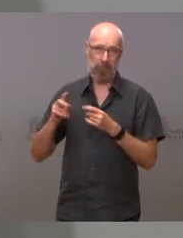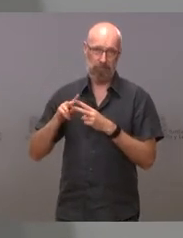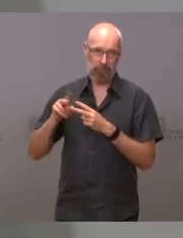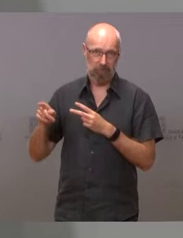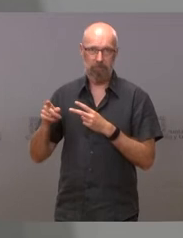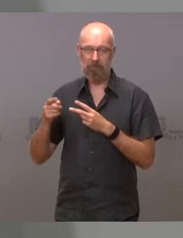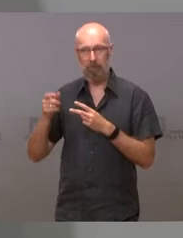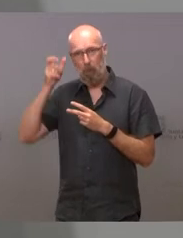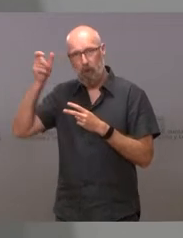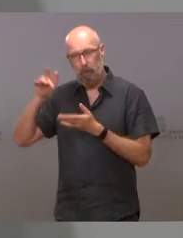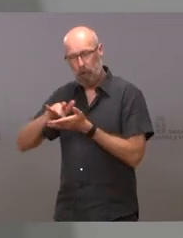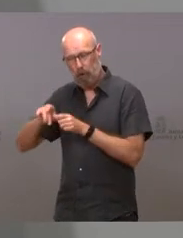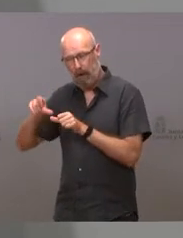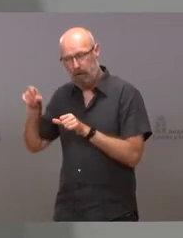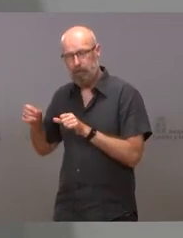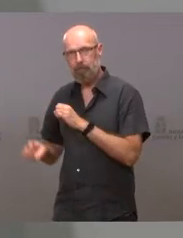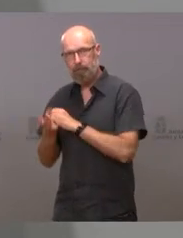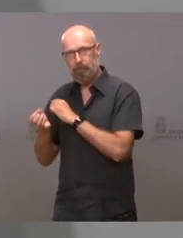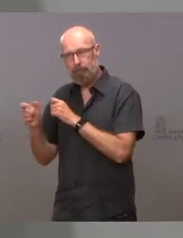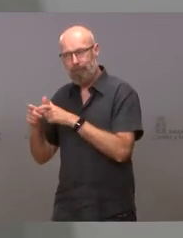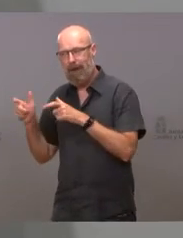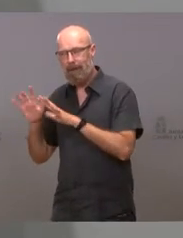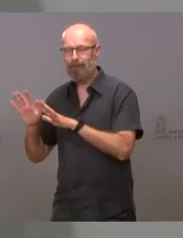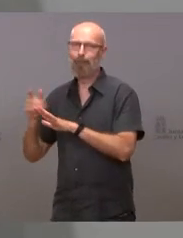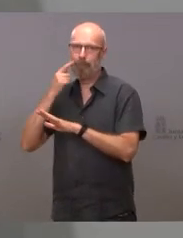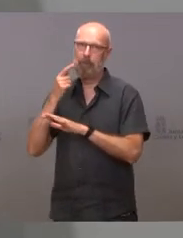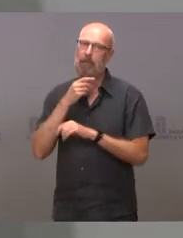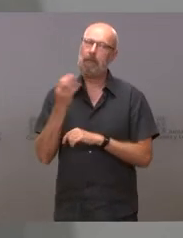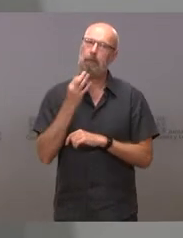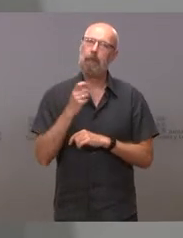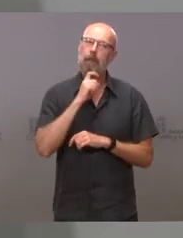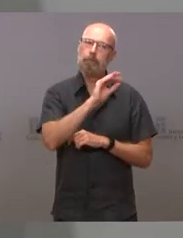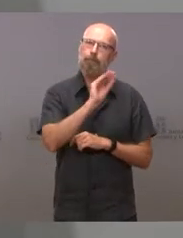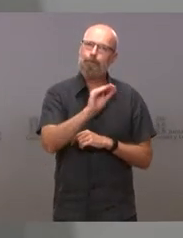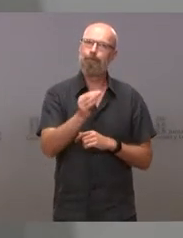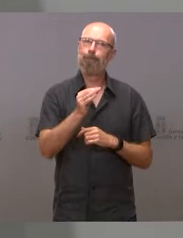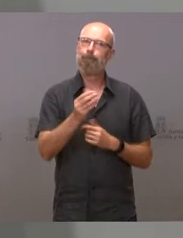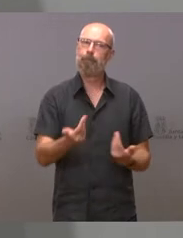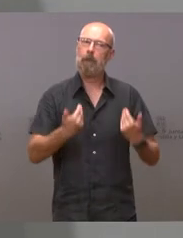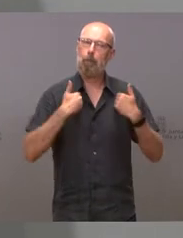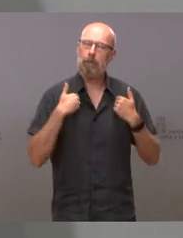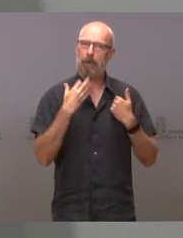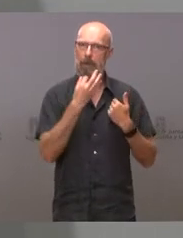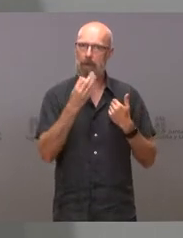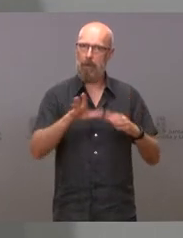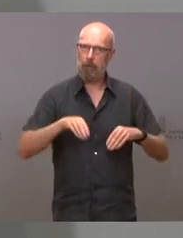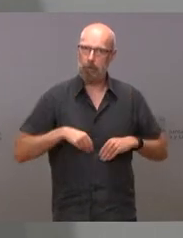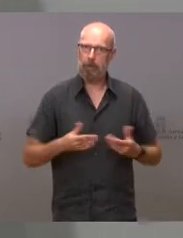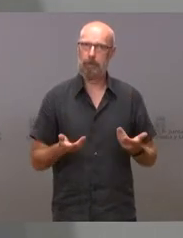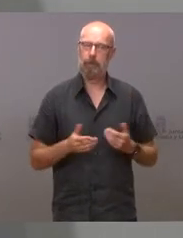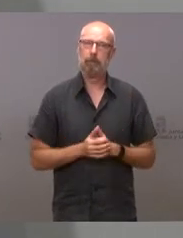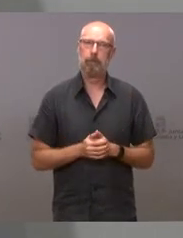pueblos y queremos mandar un mensaje de responsabilidad a este respecto y